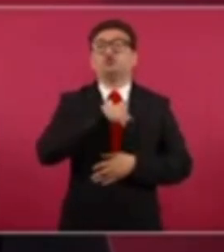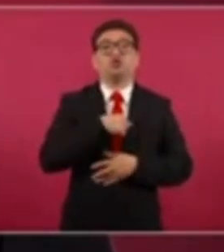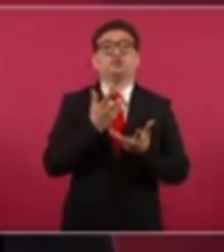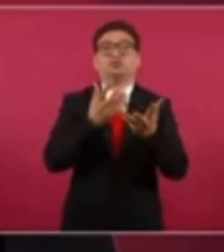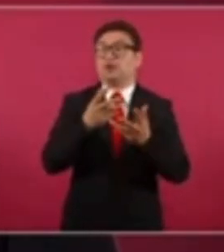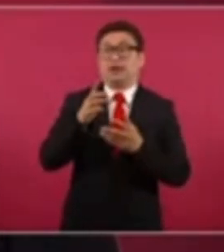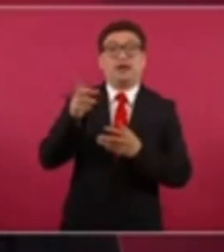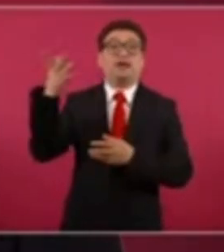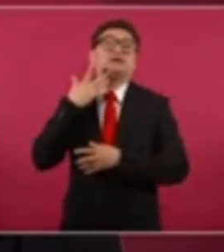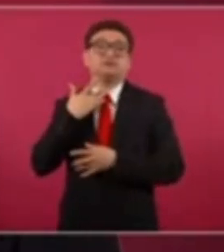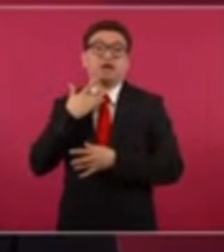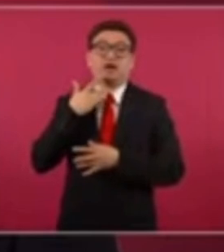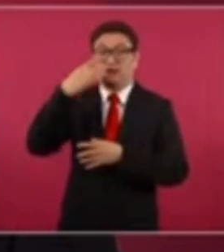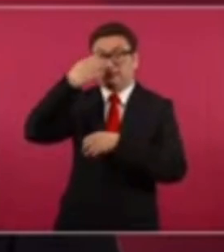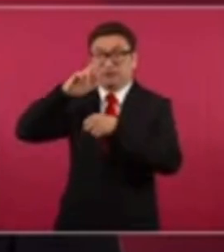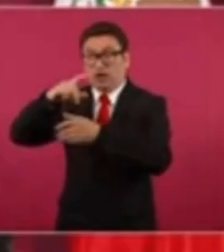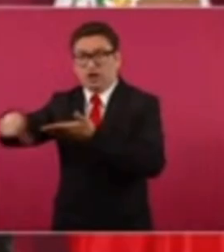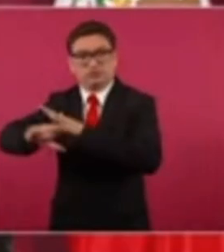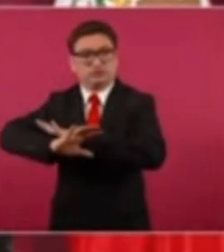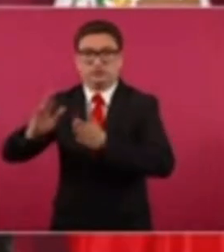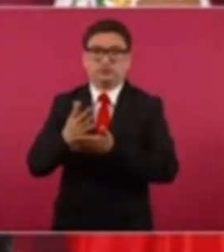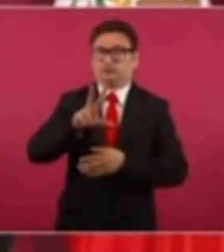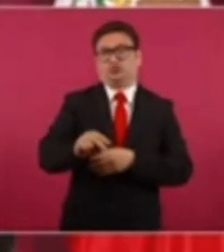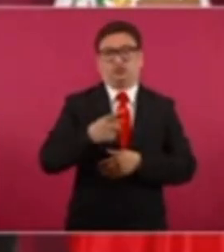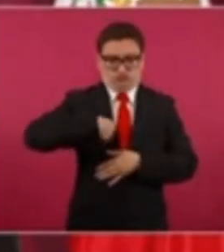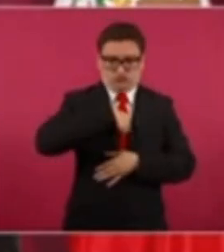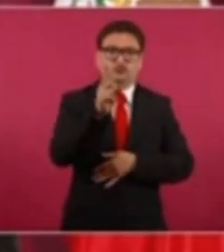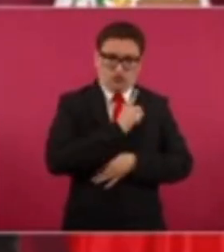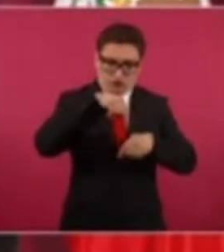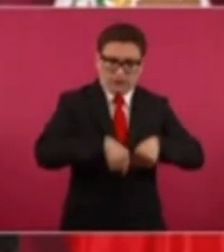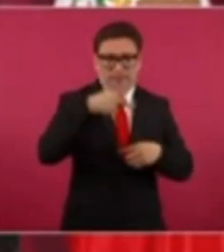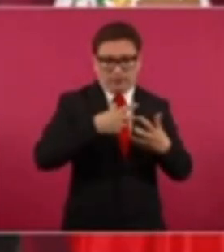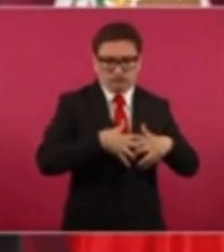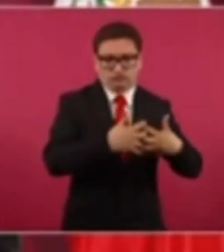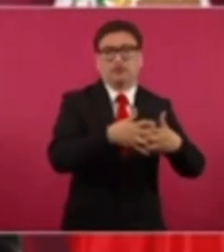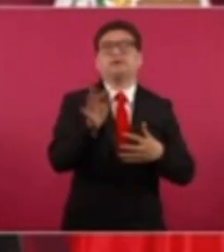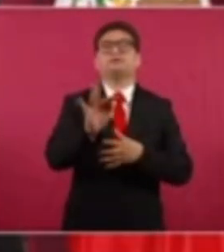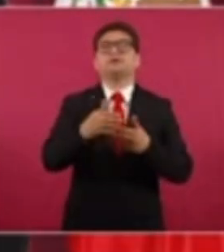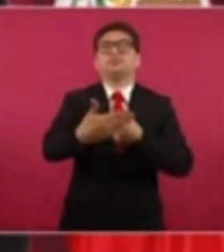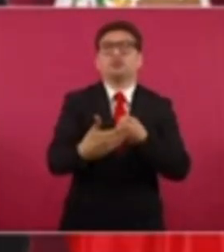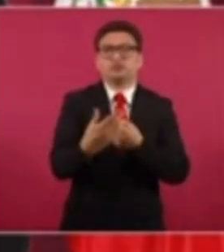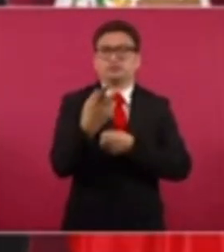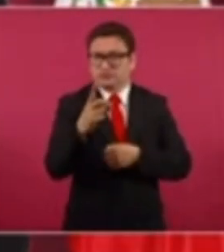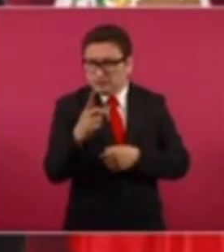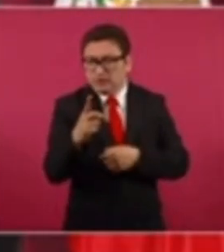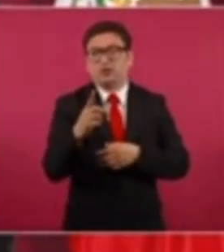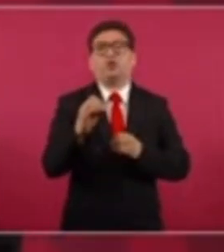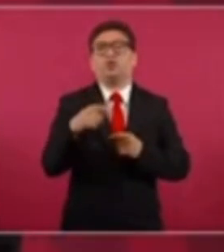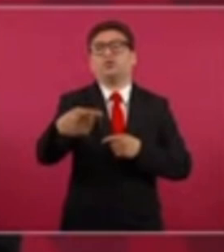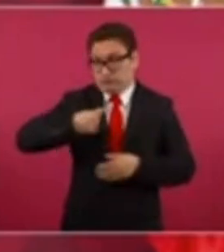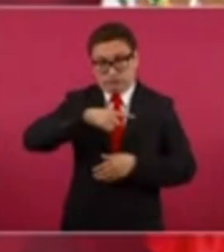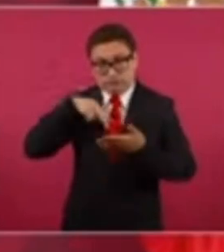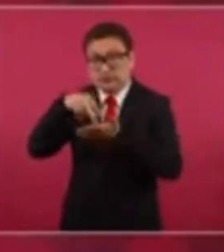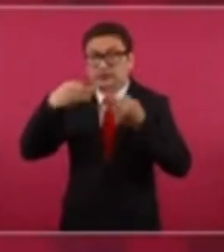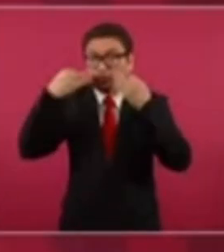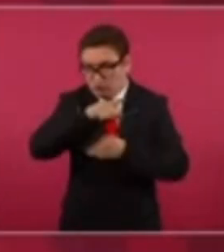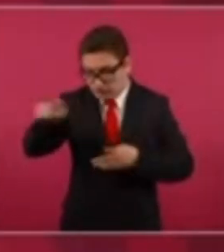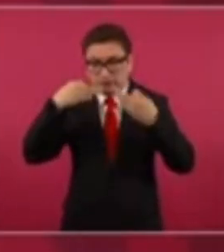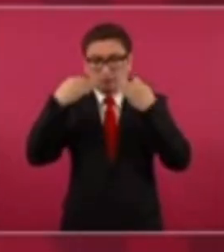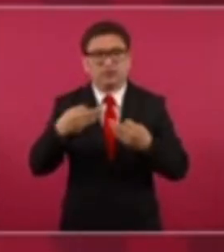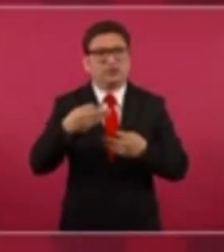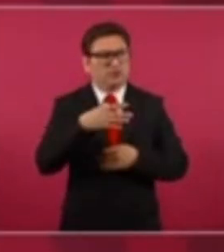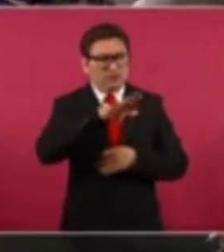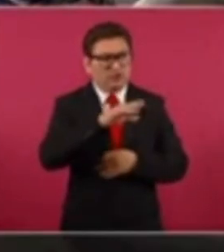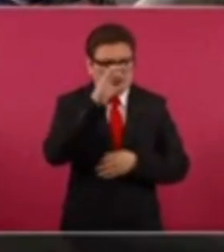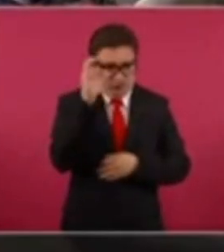comprar gasolinas en el extranjero, de ser autosuficientes. Puede ser diciembre, puede ser el año próximo. ¿No